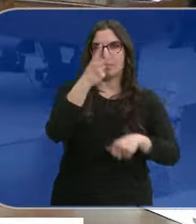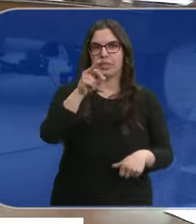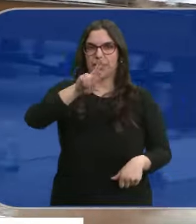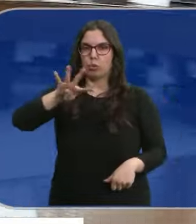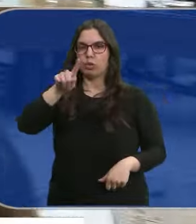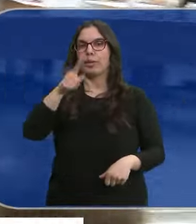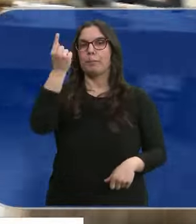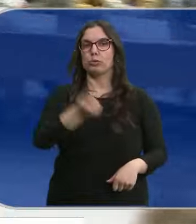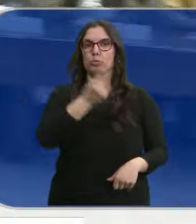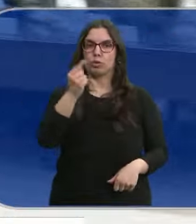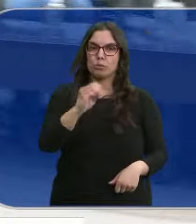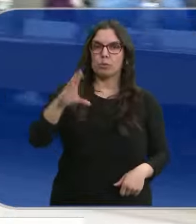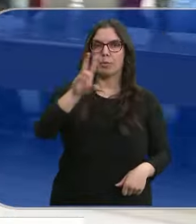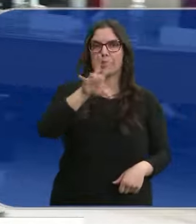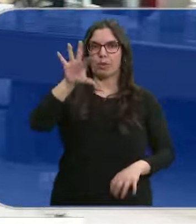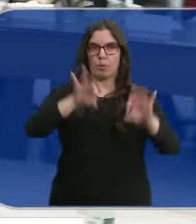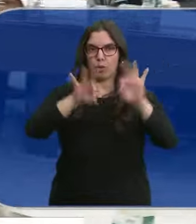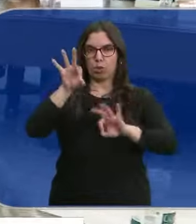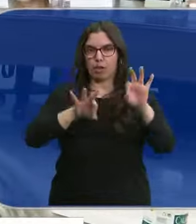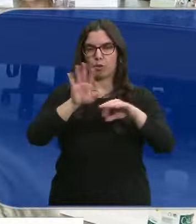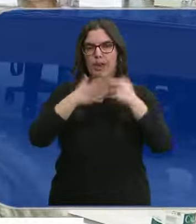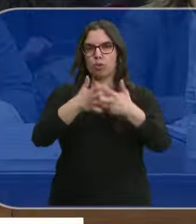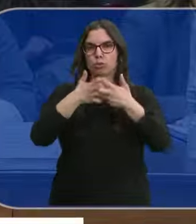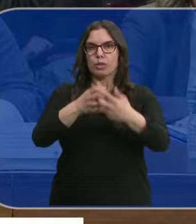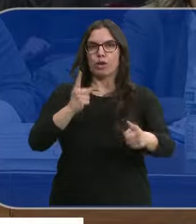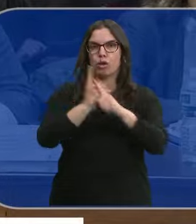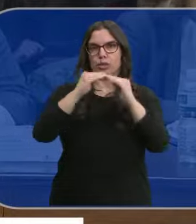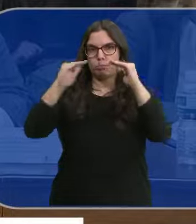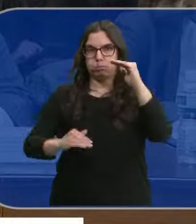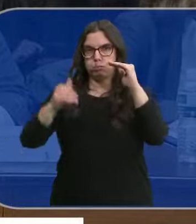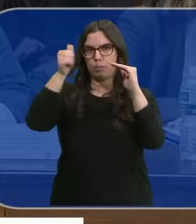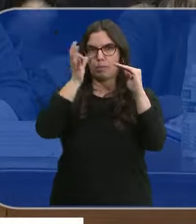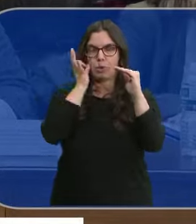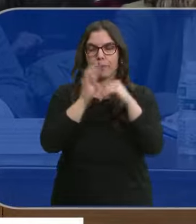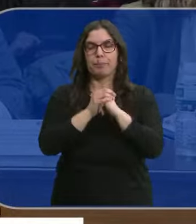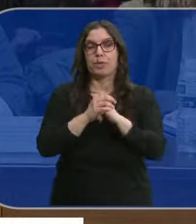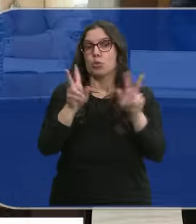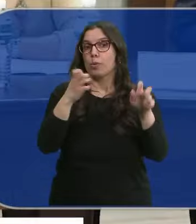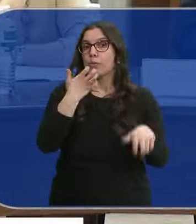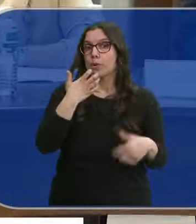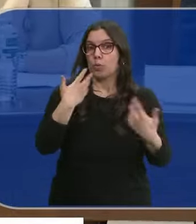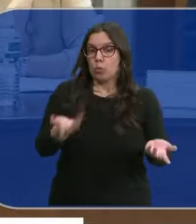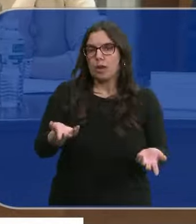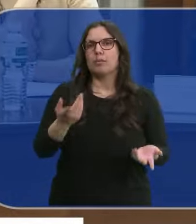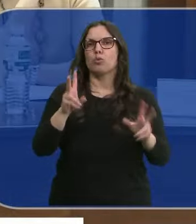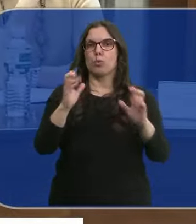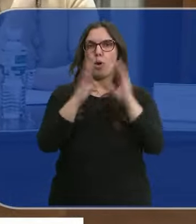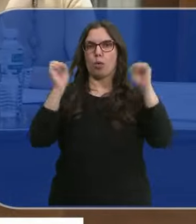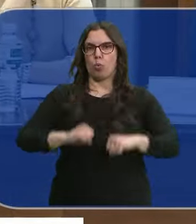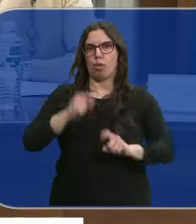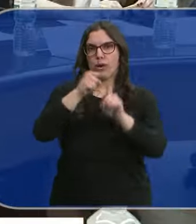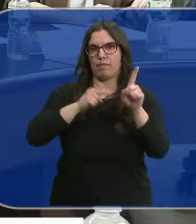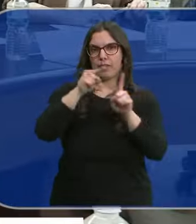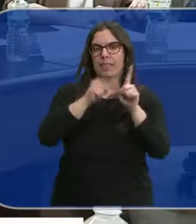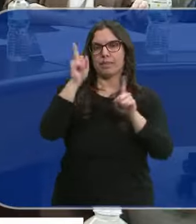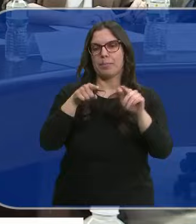el que se incrementa el presupuesto en un 25% para luchar contra las desigualdades. Una de las novedades llega con el nuevo acuerdo marco y la